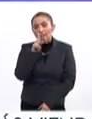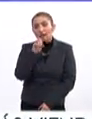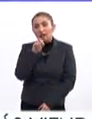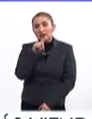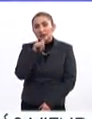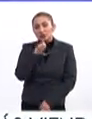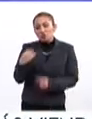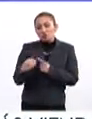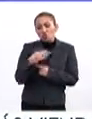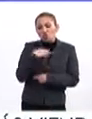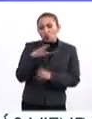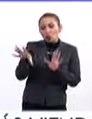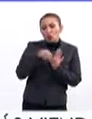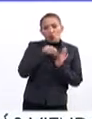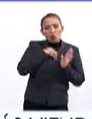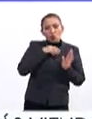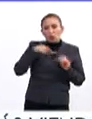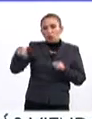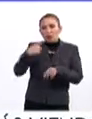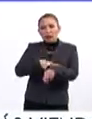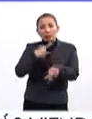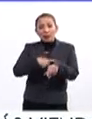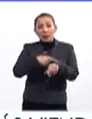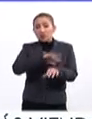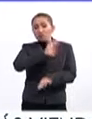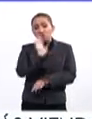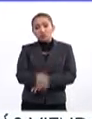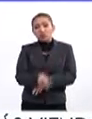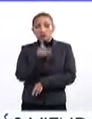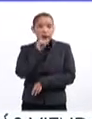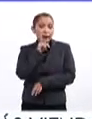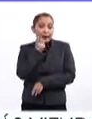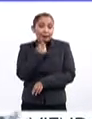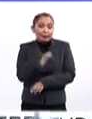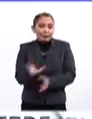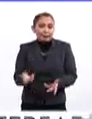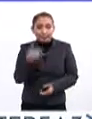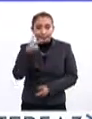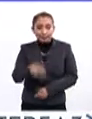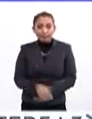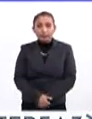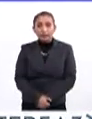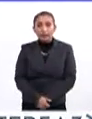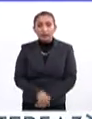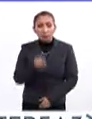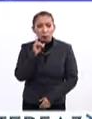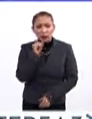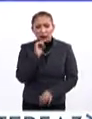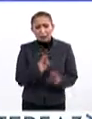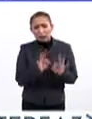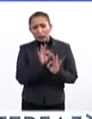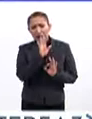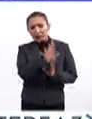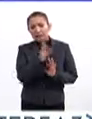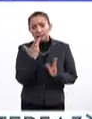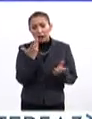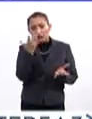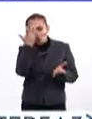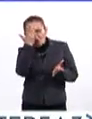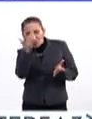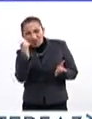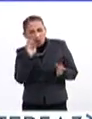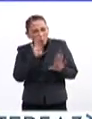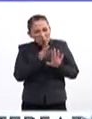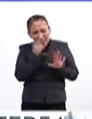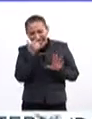una epidemia fulminante y terrible que existió en México. Sí, una mujer icónica, ¿no? Hasta el misticismo